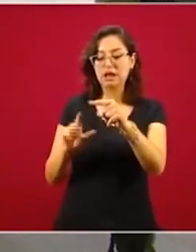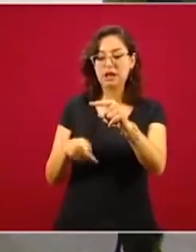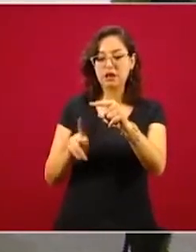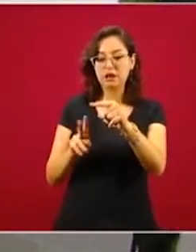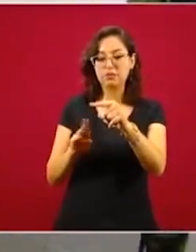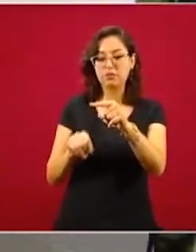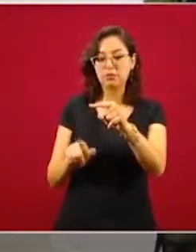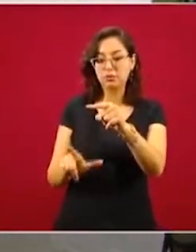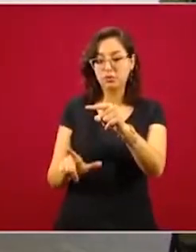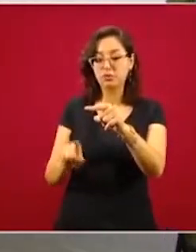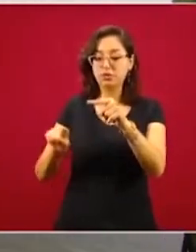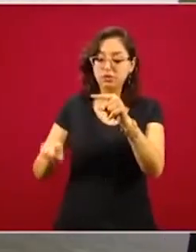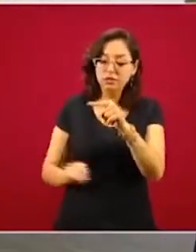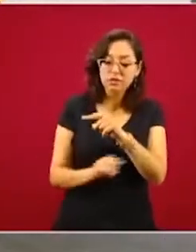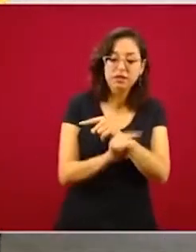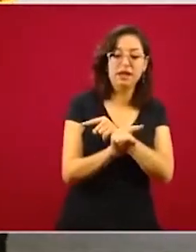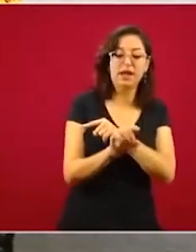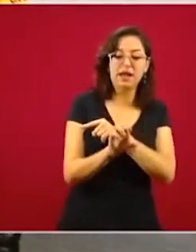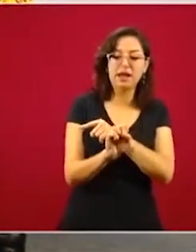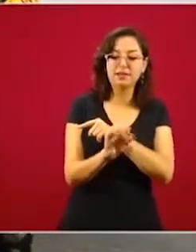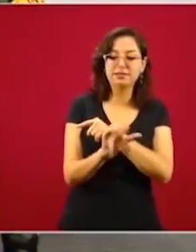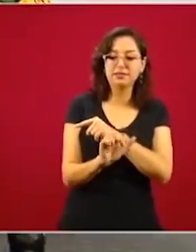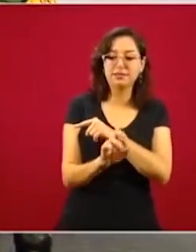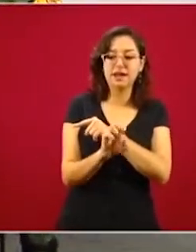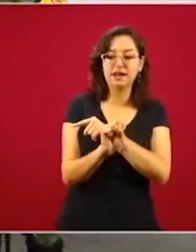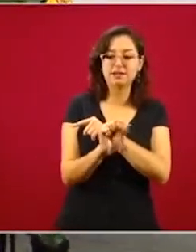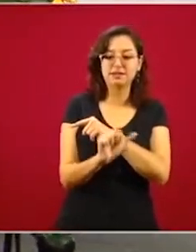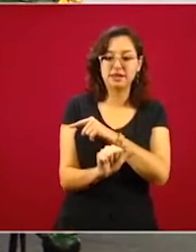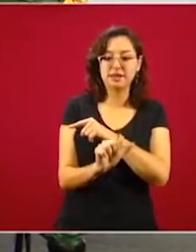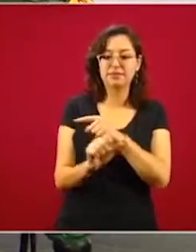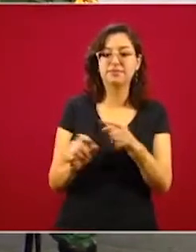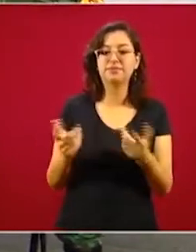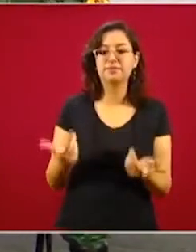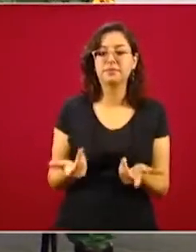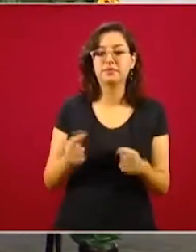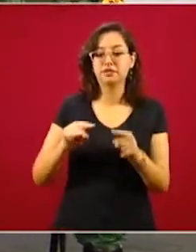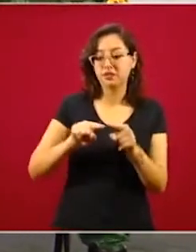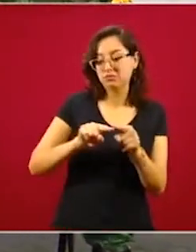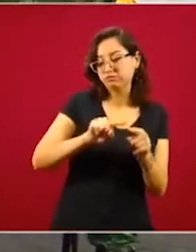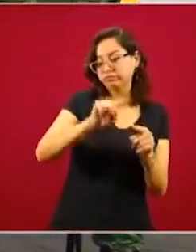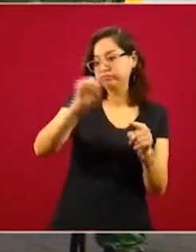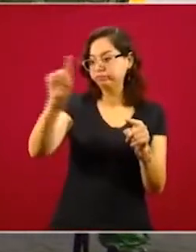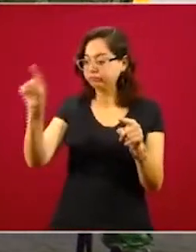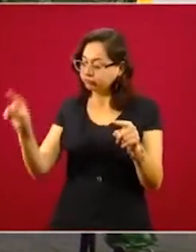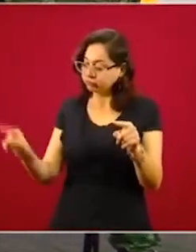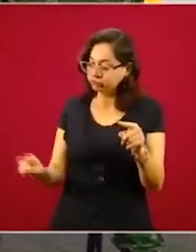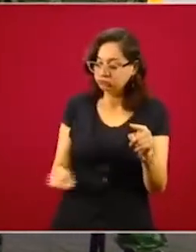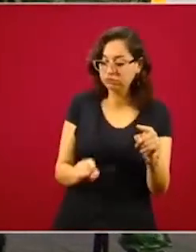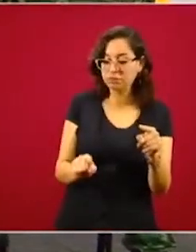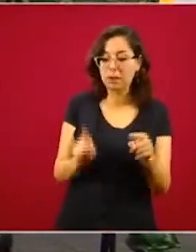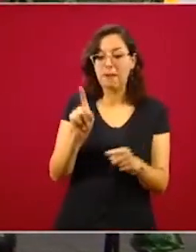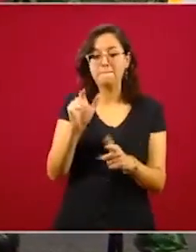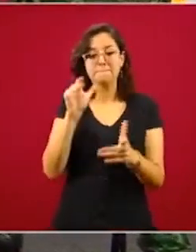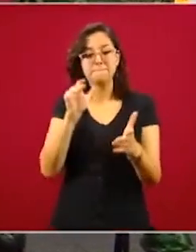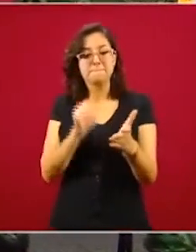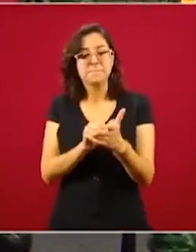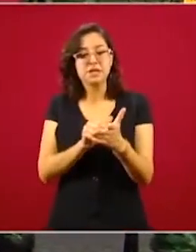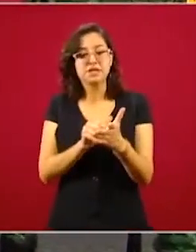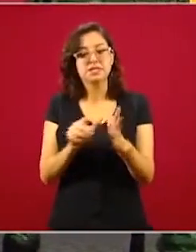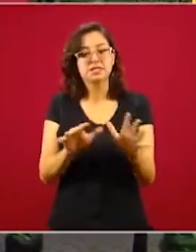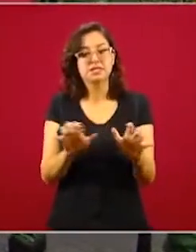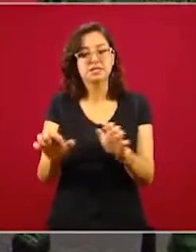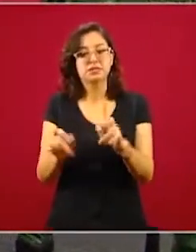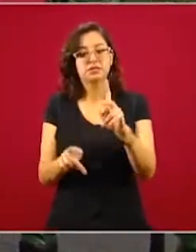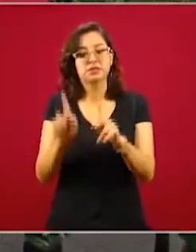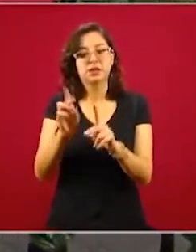-Escárcega. En total cerca de mil quinientos kilómetros. Esta